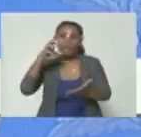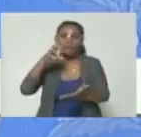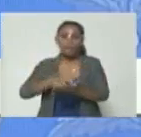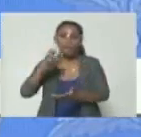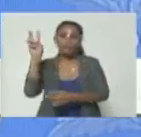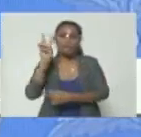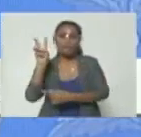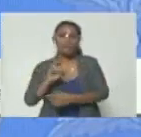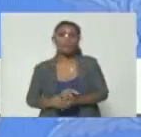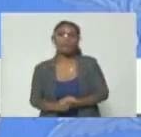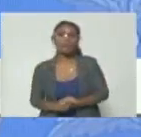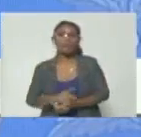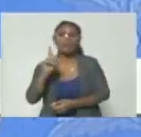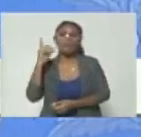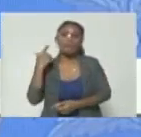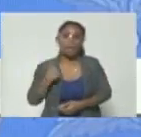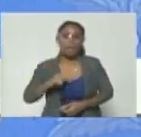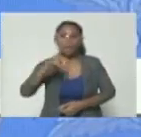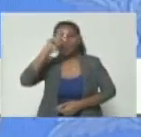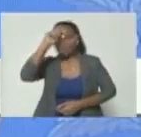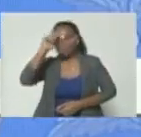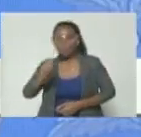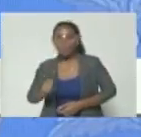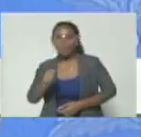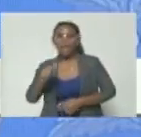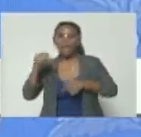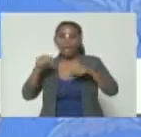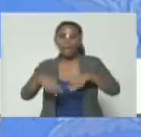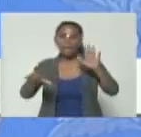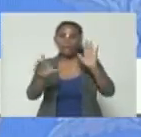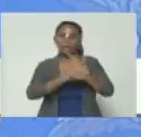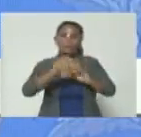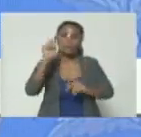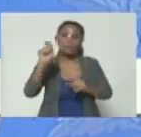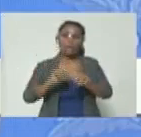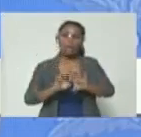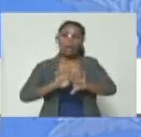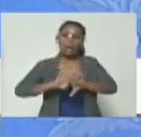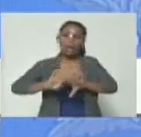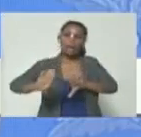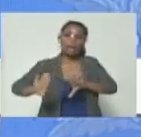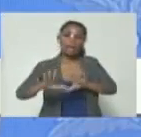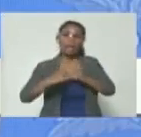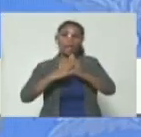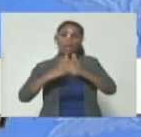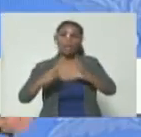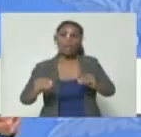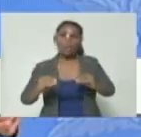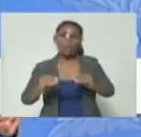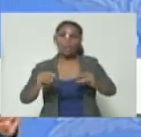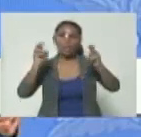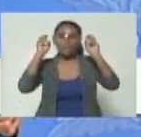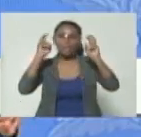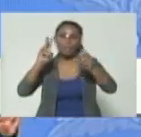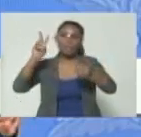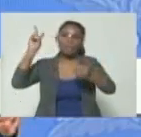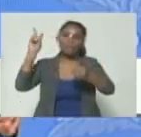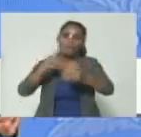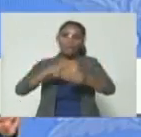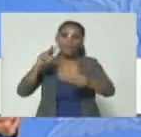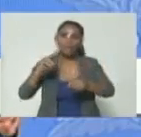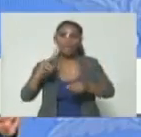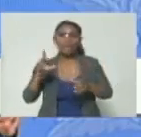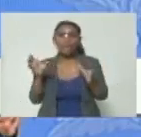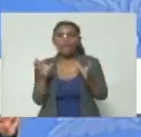venezolano y tienen que reconocer esta constitución y alejarse de cualquier hecho de violencia del